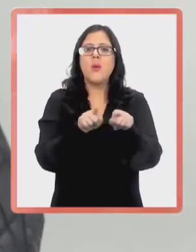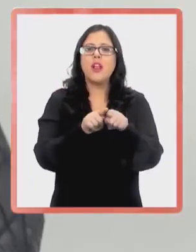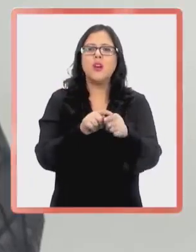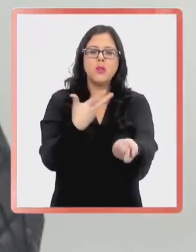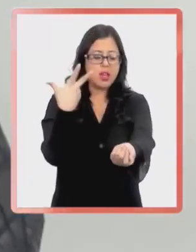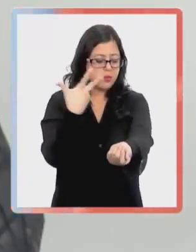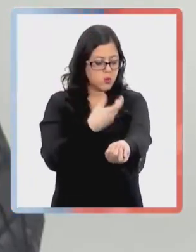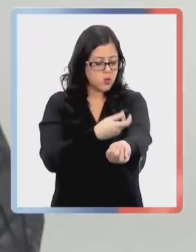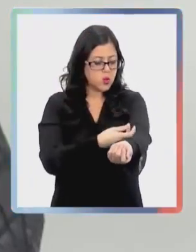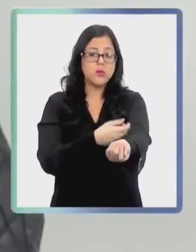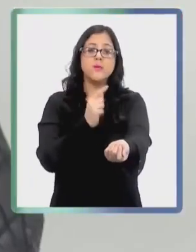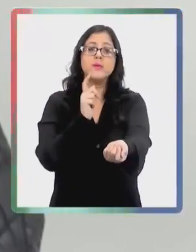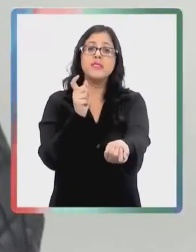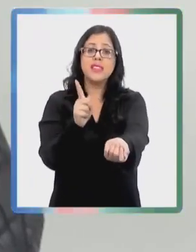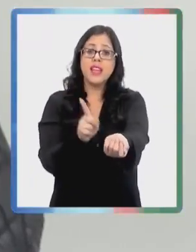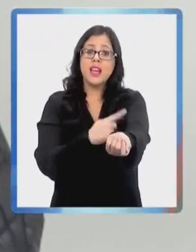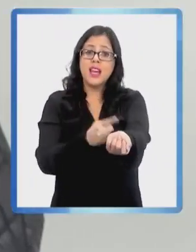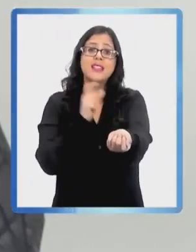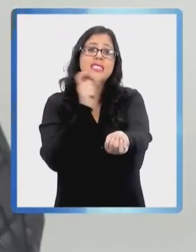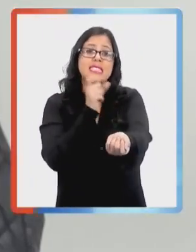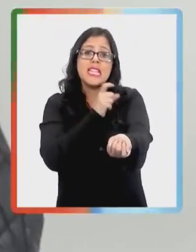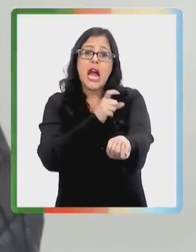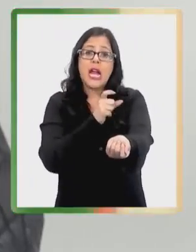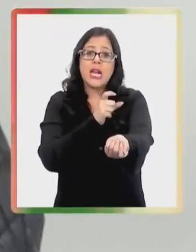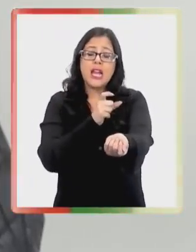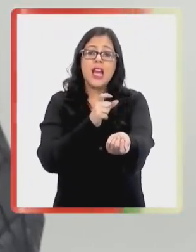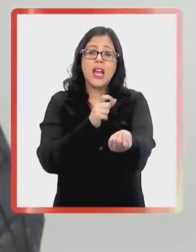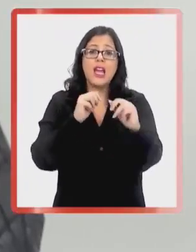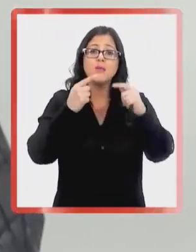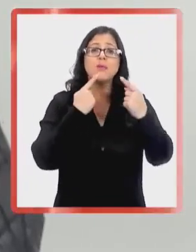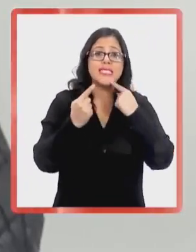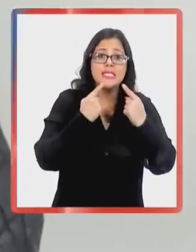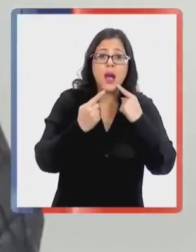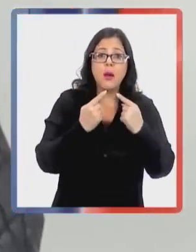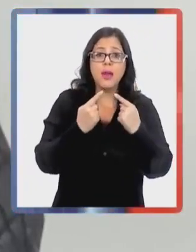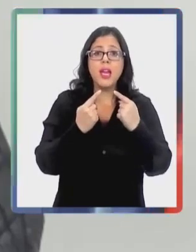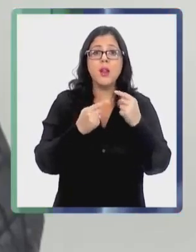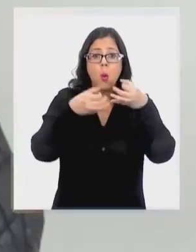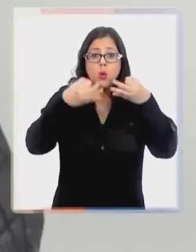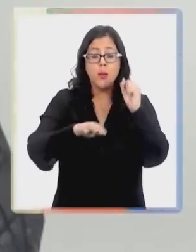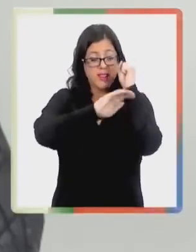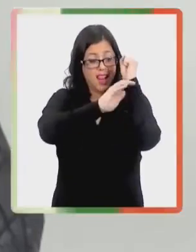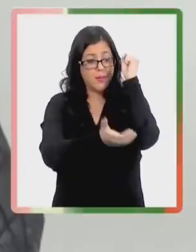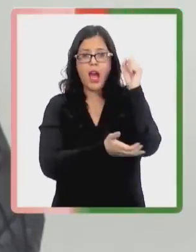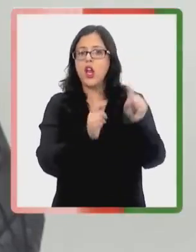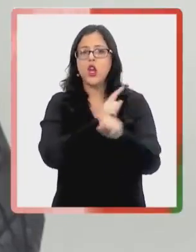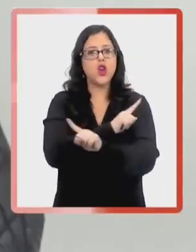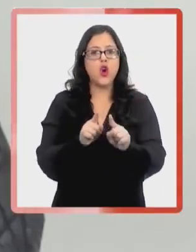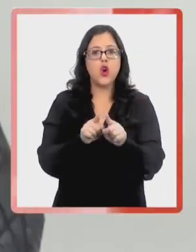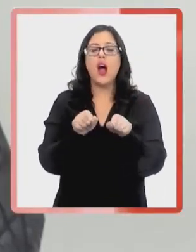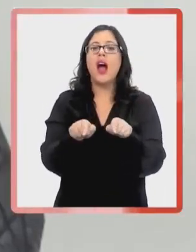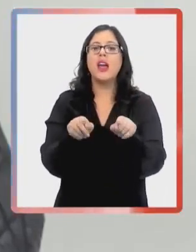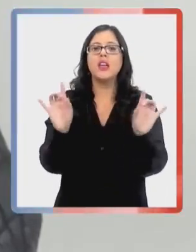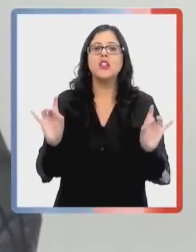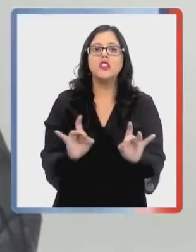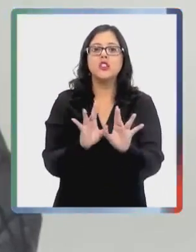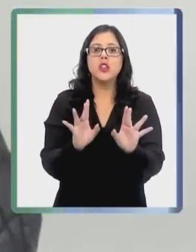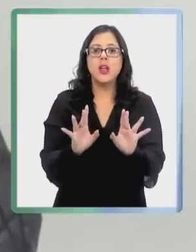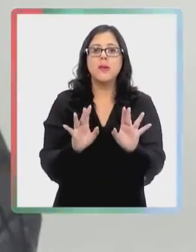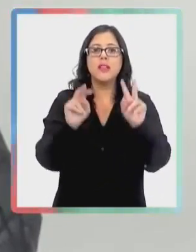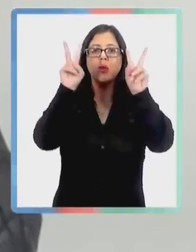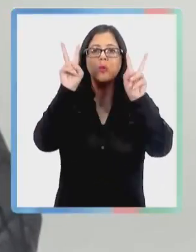un examen de sangre y podamos detectarlo durante el embarazo, sino que es una condición que se evalúa a nivel de,